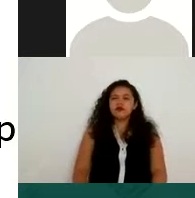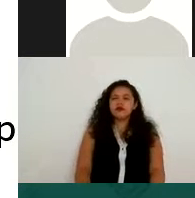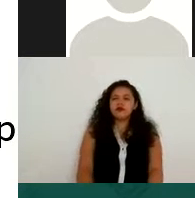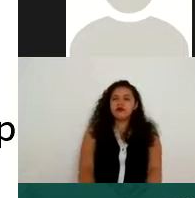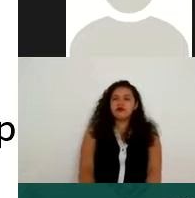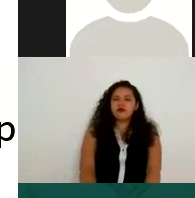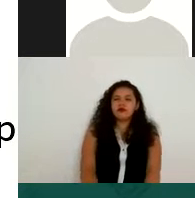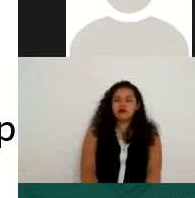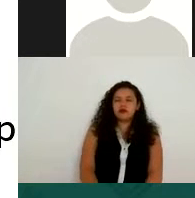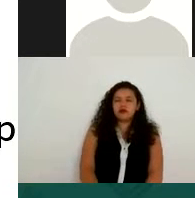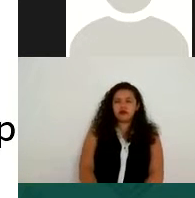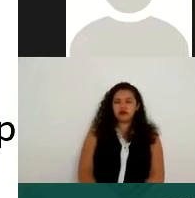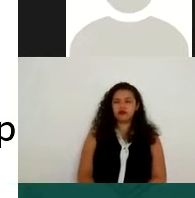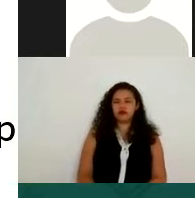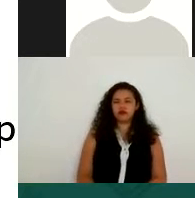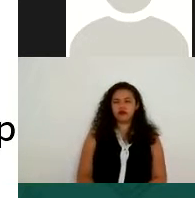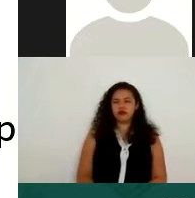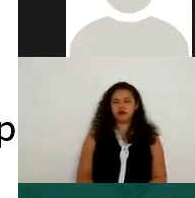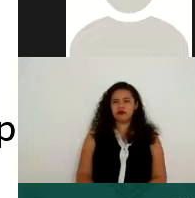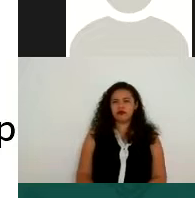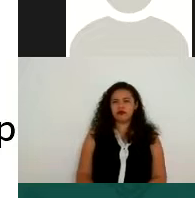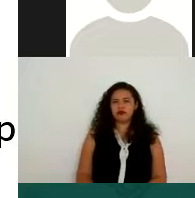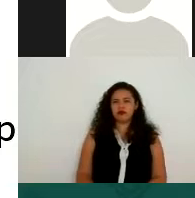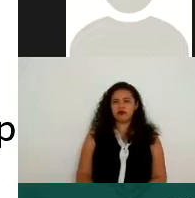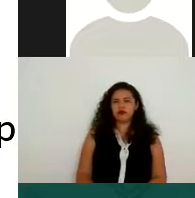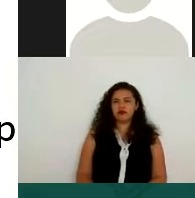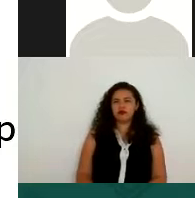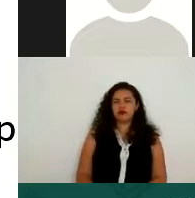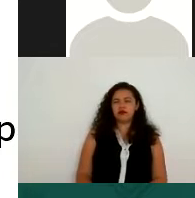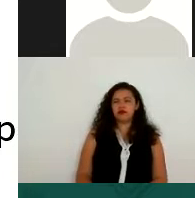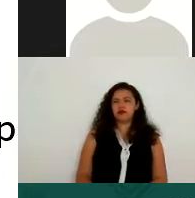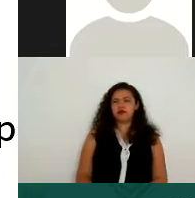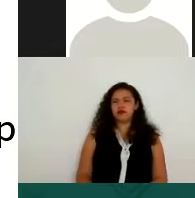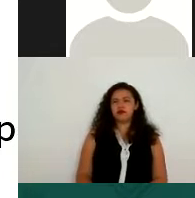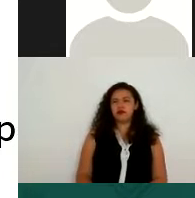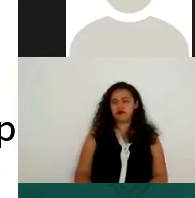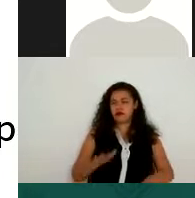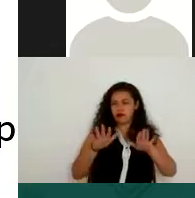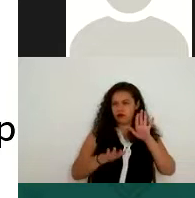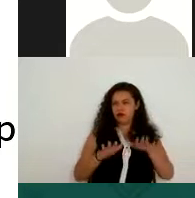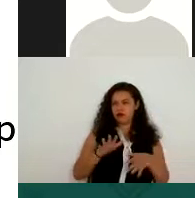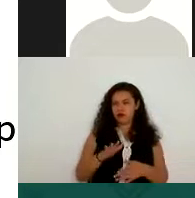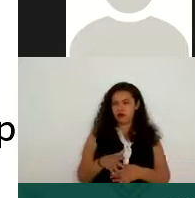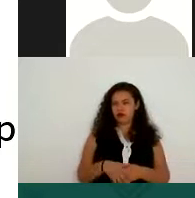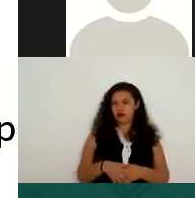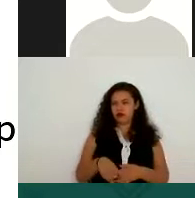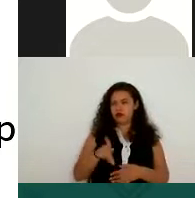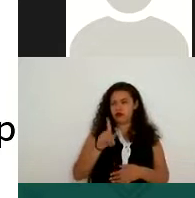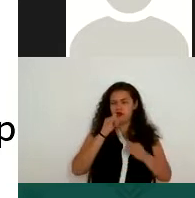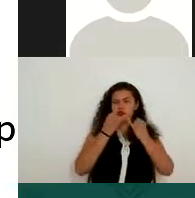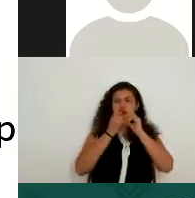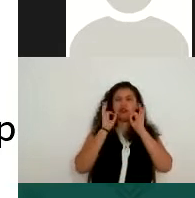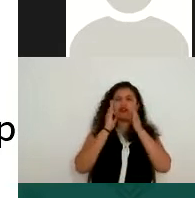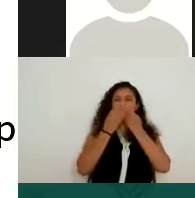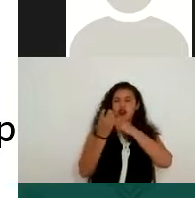en este estudio, incluso a veces en el estudio psicológico, pero ya también hay mecanismos automatizados para medir esta situación.